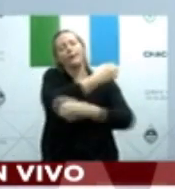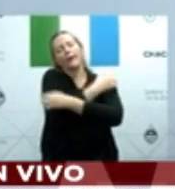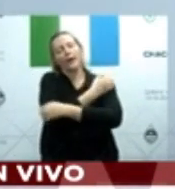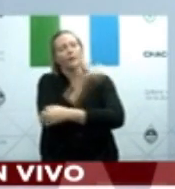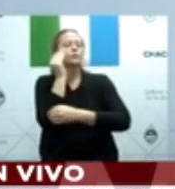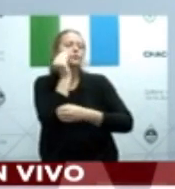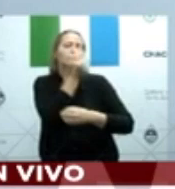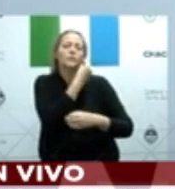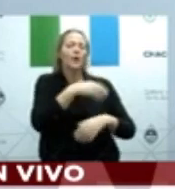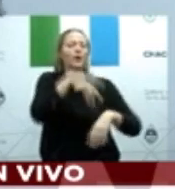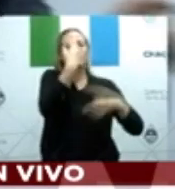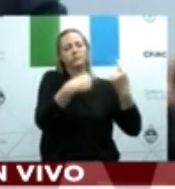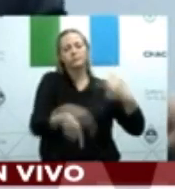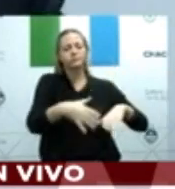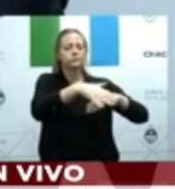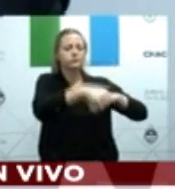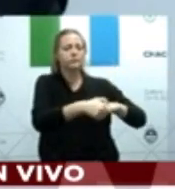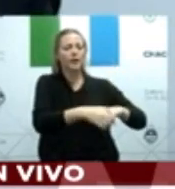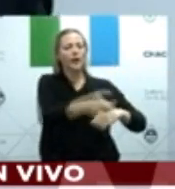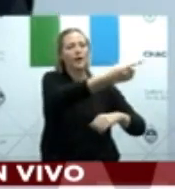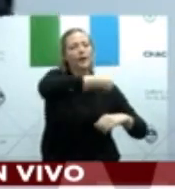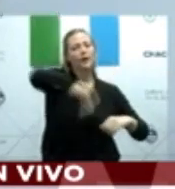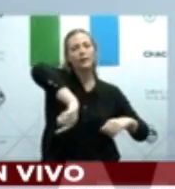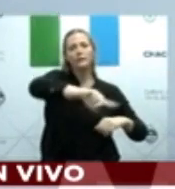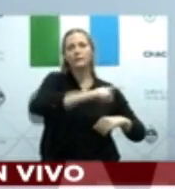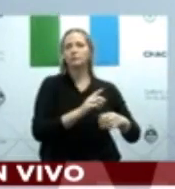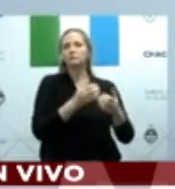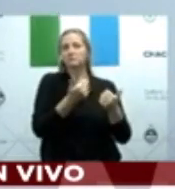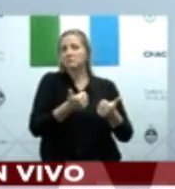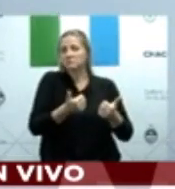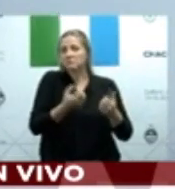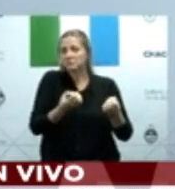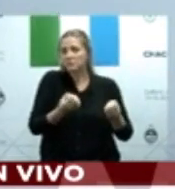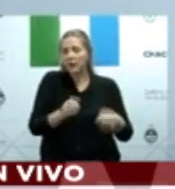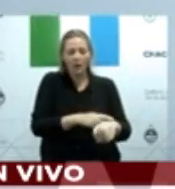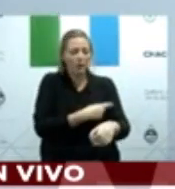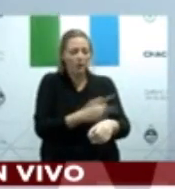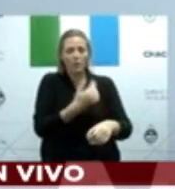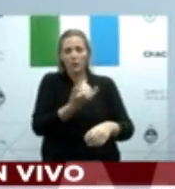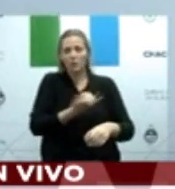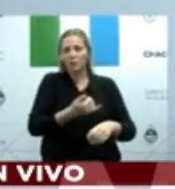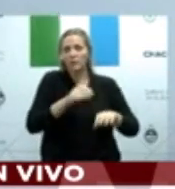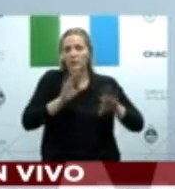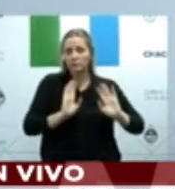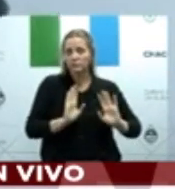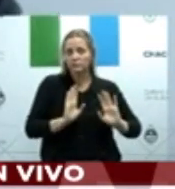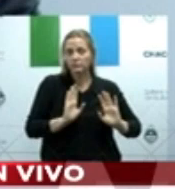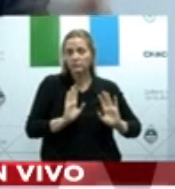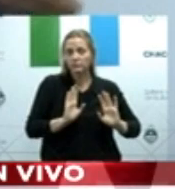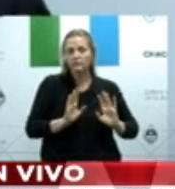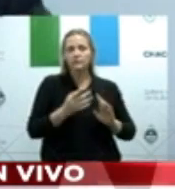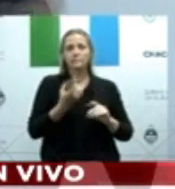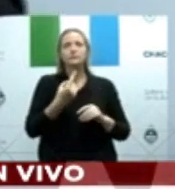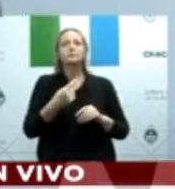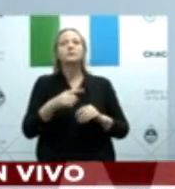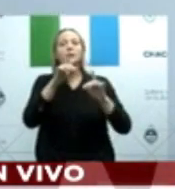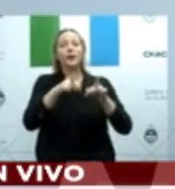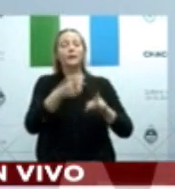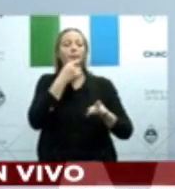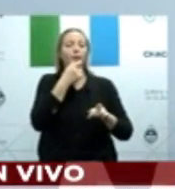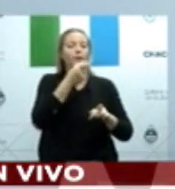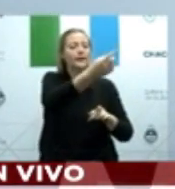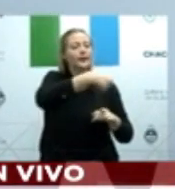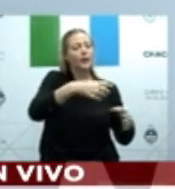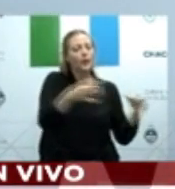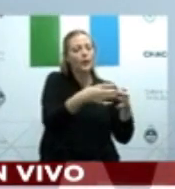mecanismos de intercambio. Pueden ser círculos extendidos de personas y esos son contactos estrechos que efectivamente pueden darse o no darse